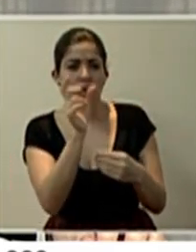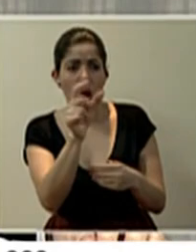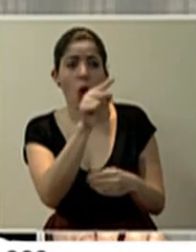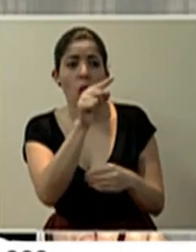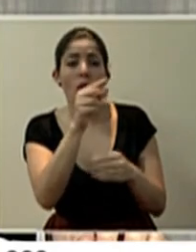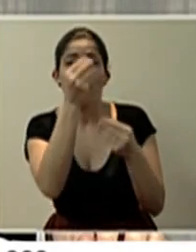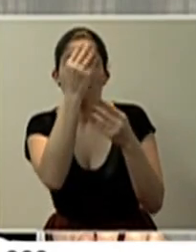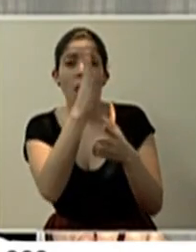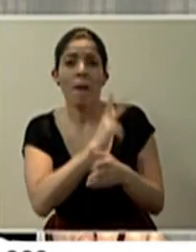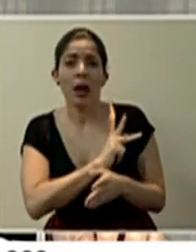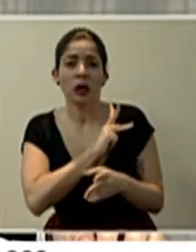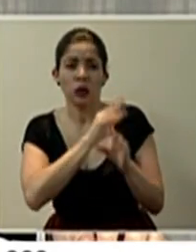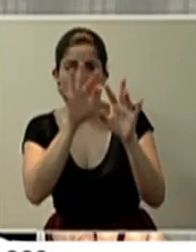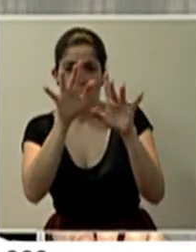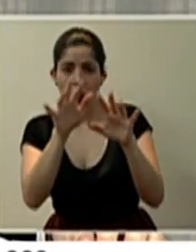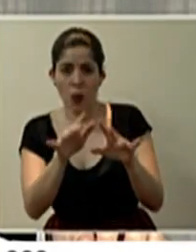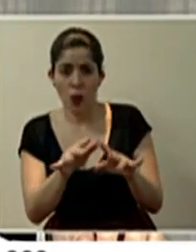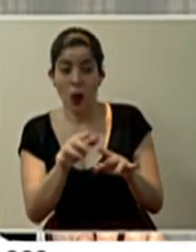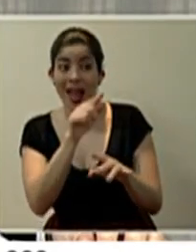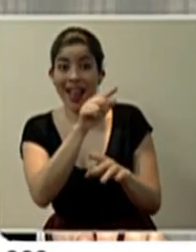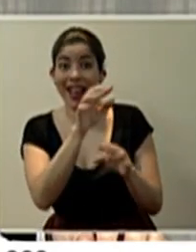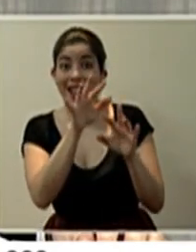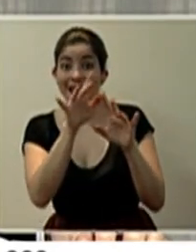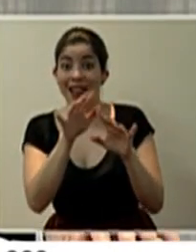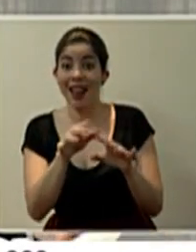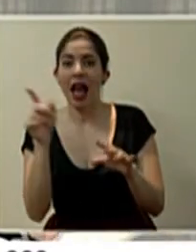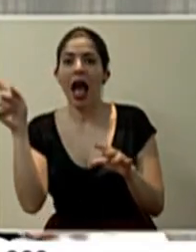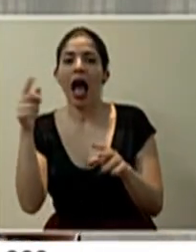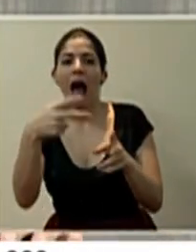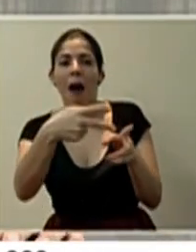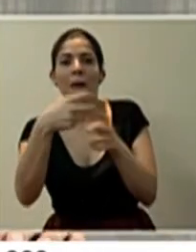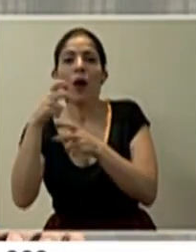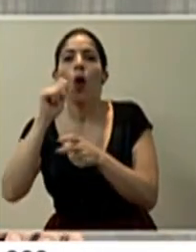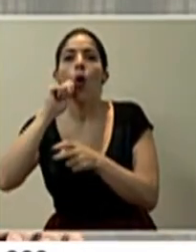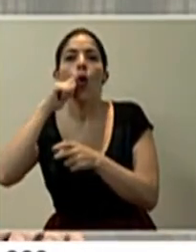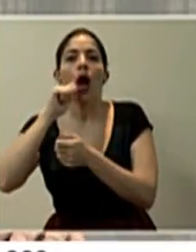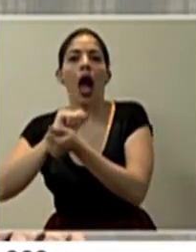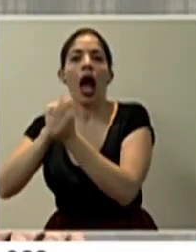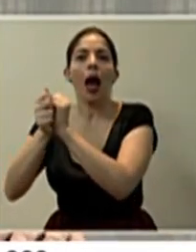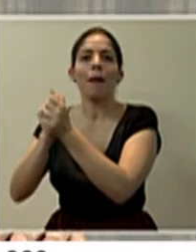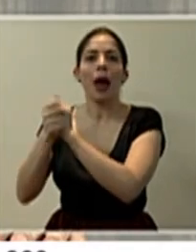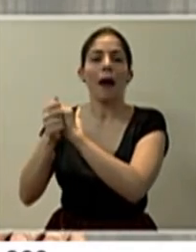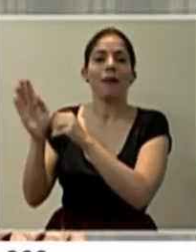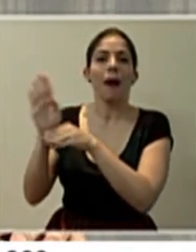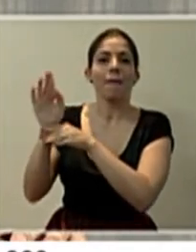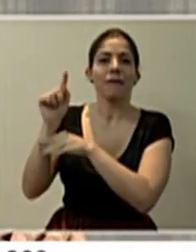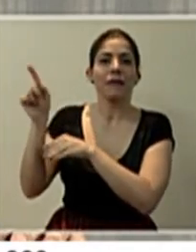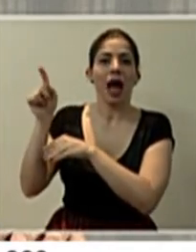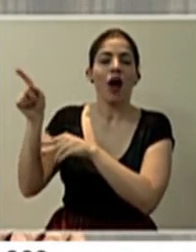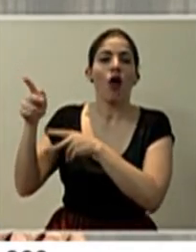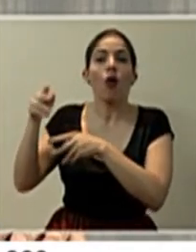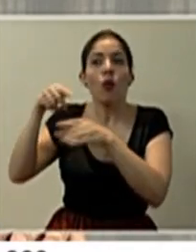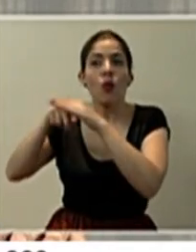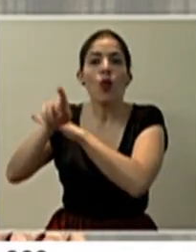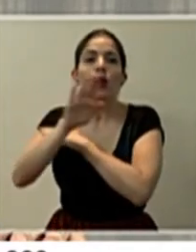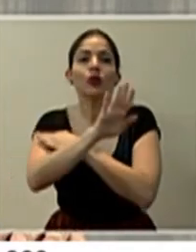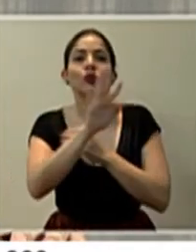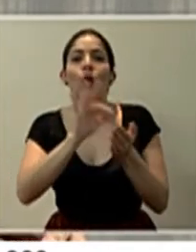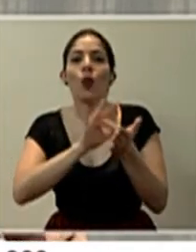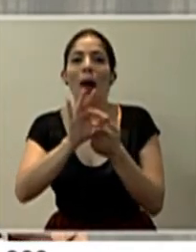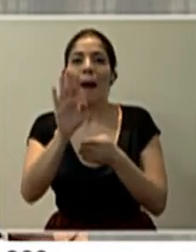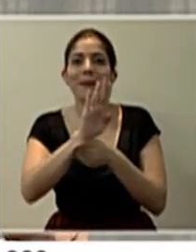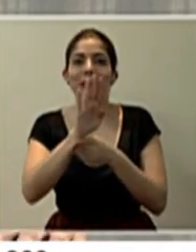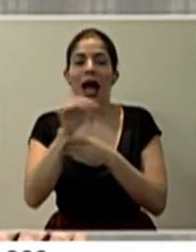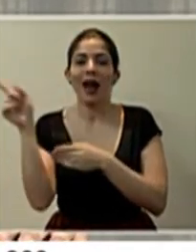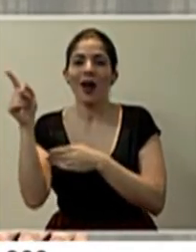o datos personales y con estos datos hacen cambios de password y contraseñas en el Sistema Bancario Nacional y acceden a las cuentas y